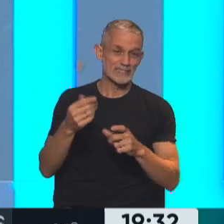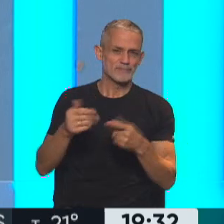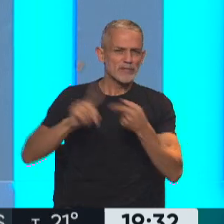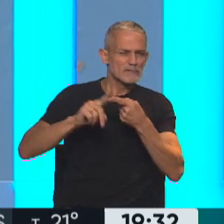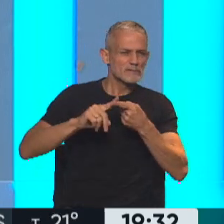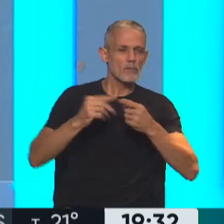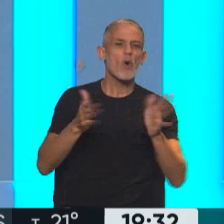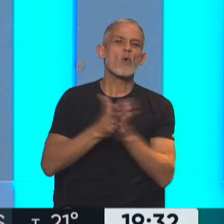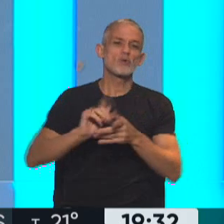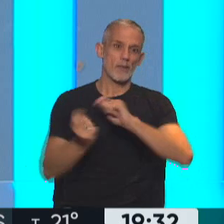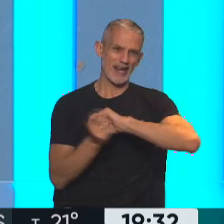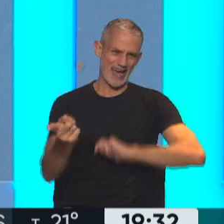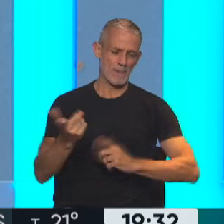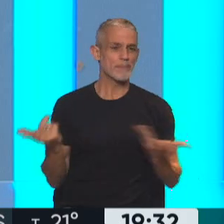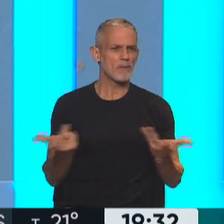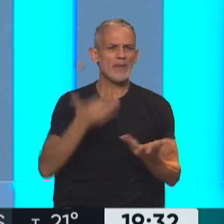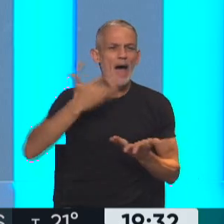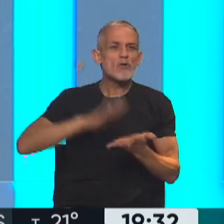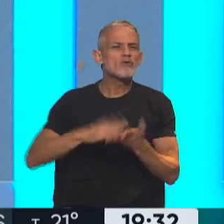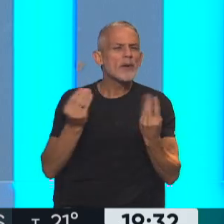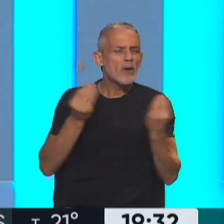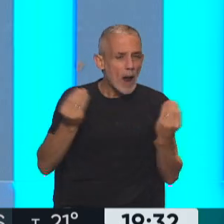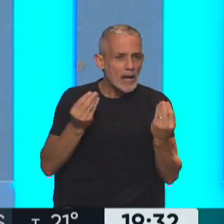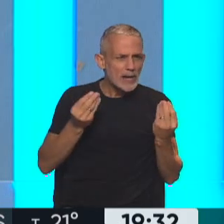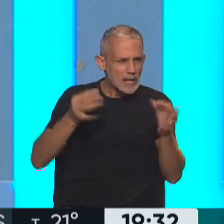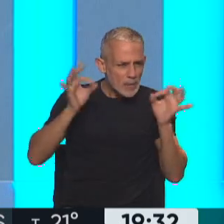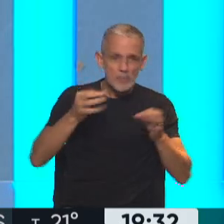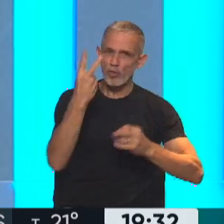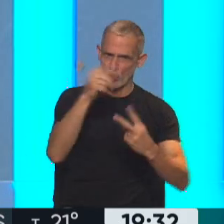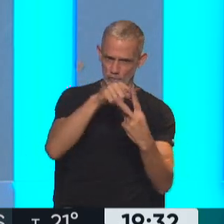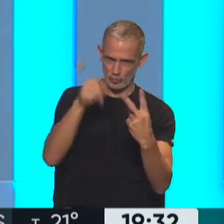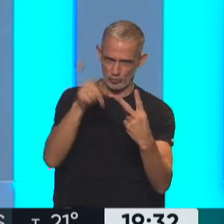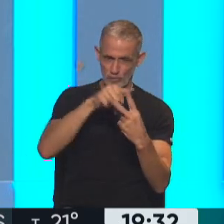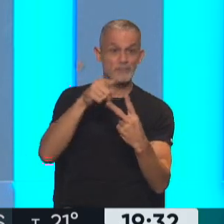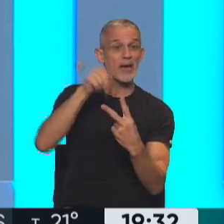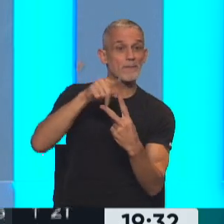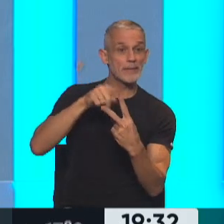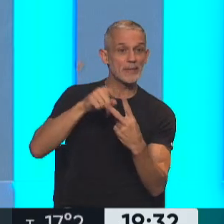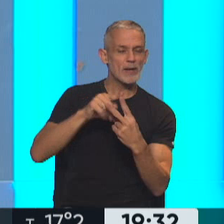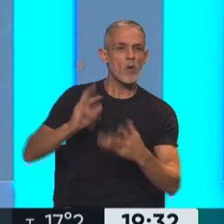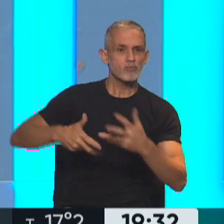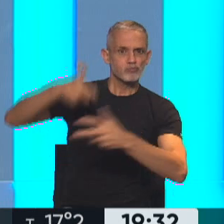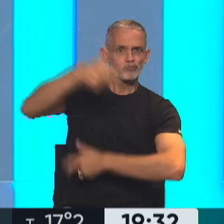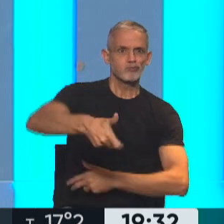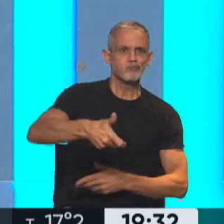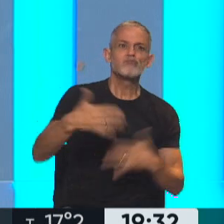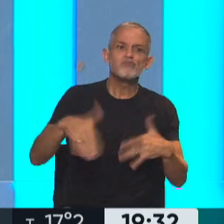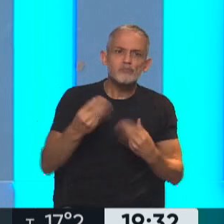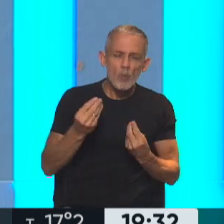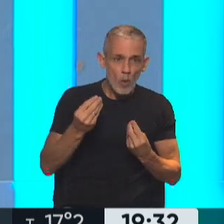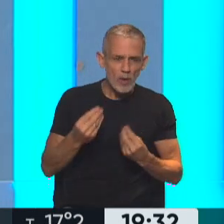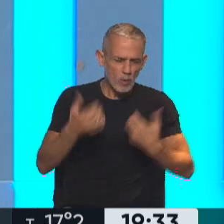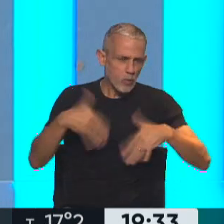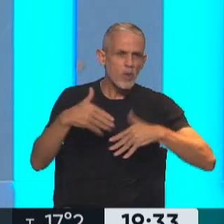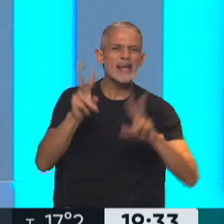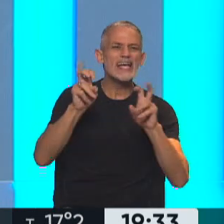la gestión de Juntos por el Cambio. ¿De qué habló concretamente? Bueno, de dos aspectos. Primero, de una inversión importante, fuerte